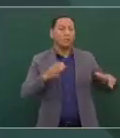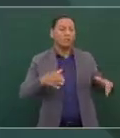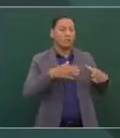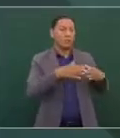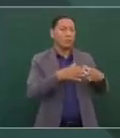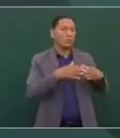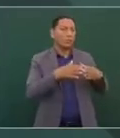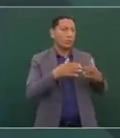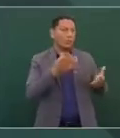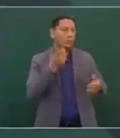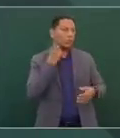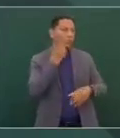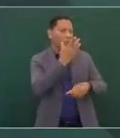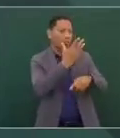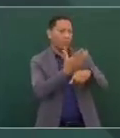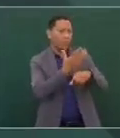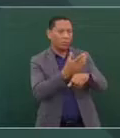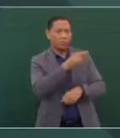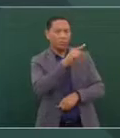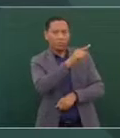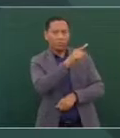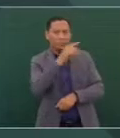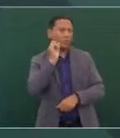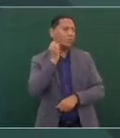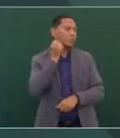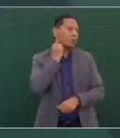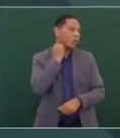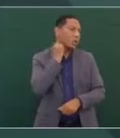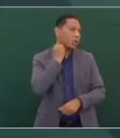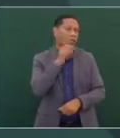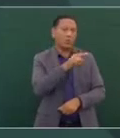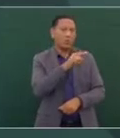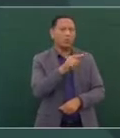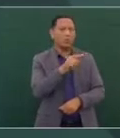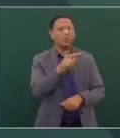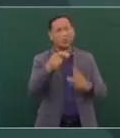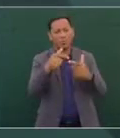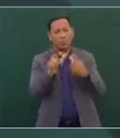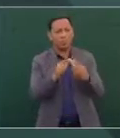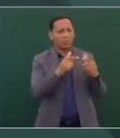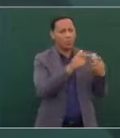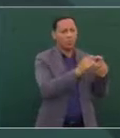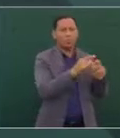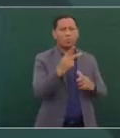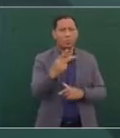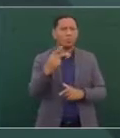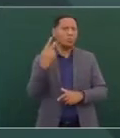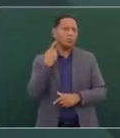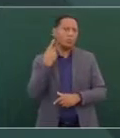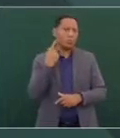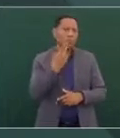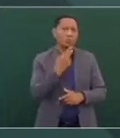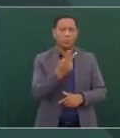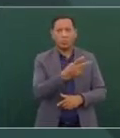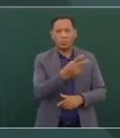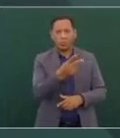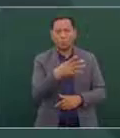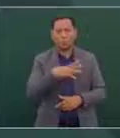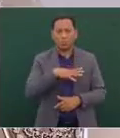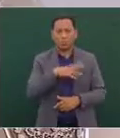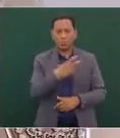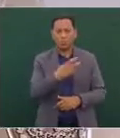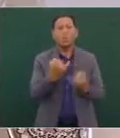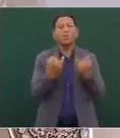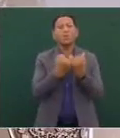la mayoría senadores de los dos partidos, del Partido Demócrata, del Partido Republicano y